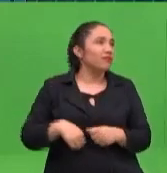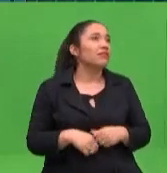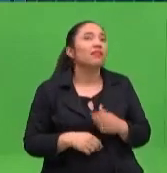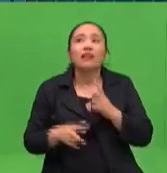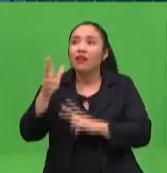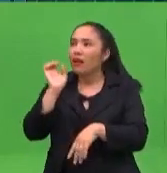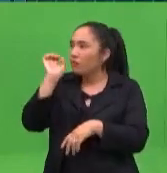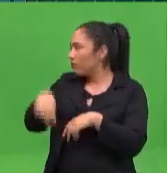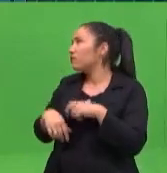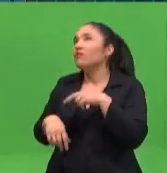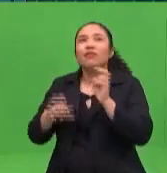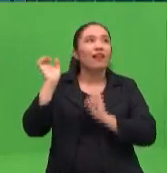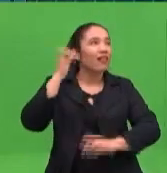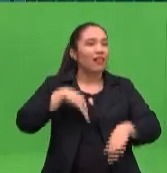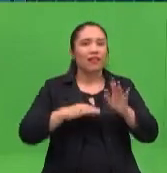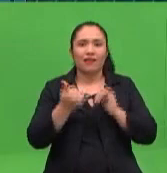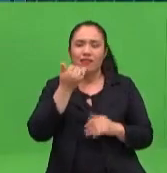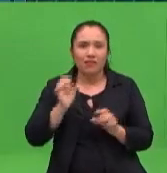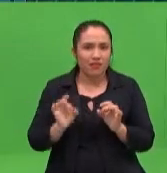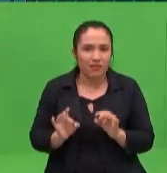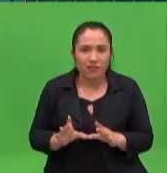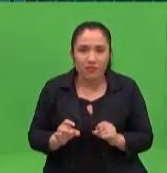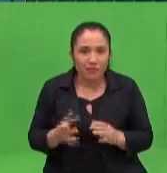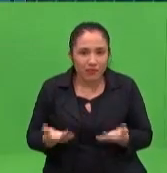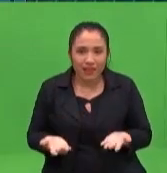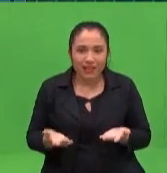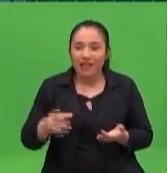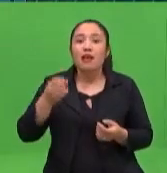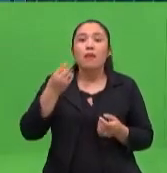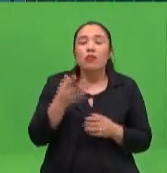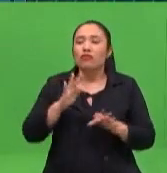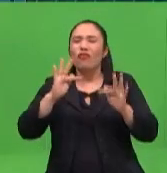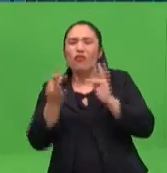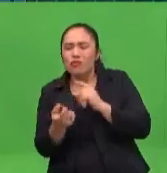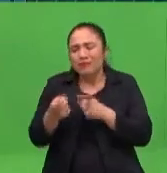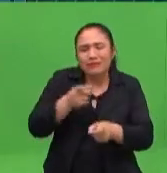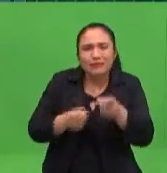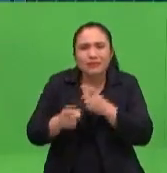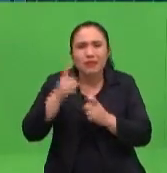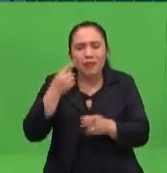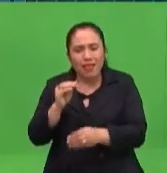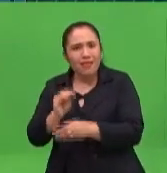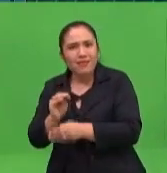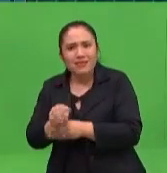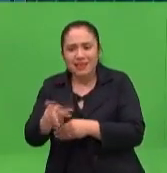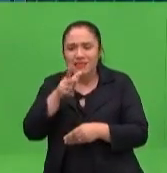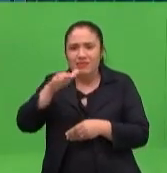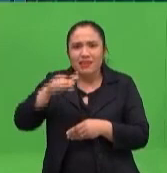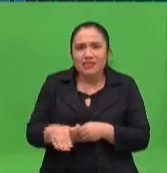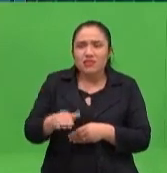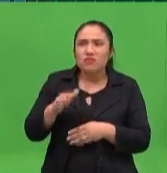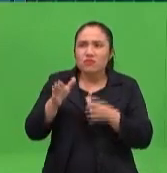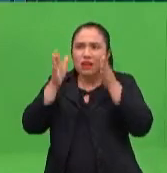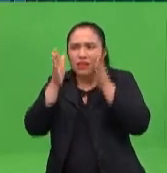video de tu escuela en casa. En casa. Para que puedan las familias también ayudar